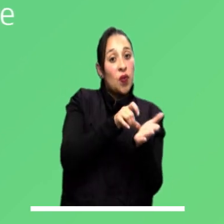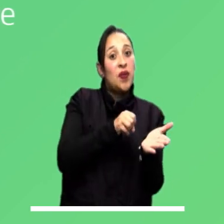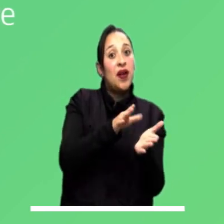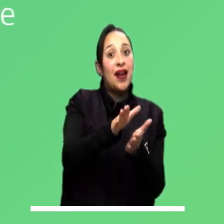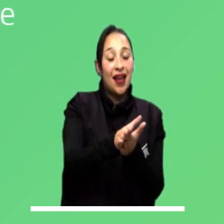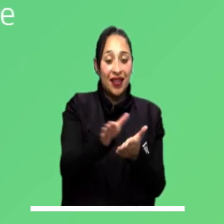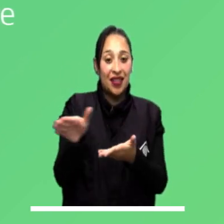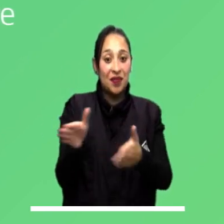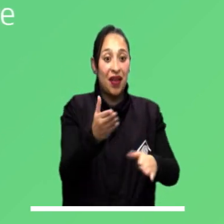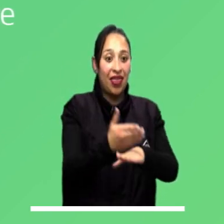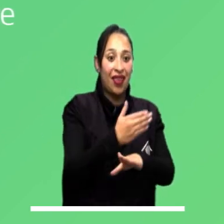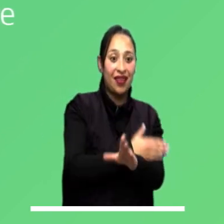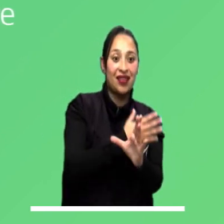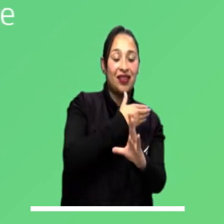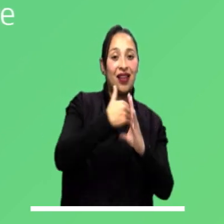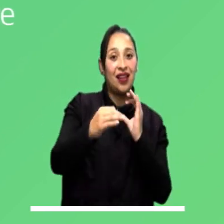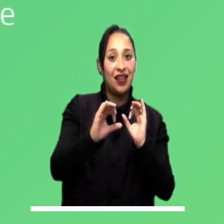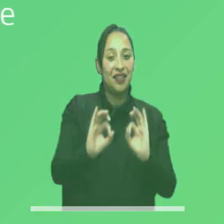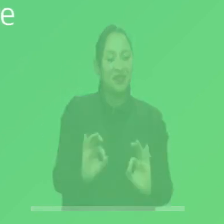tome las mejores decisiones.